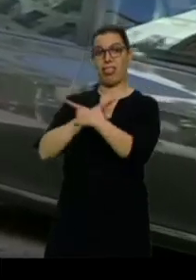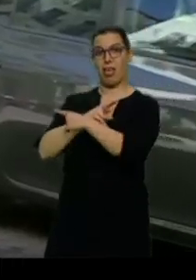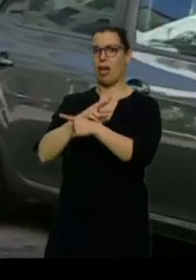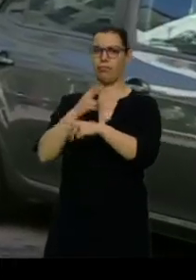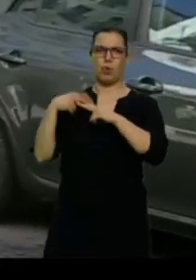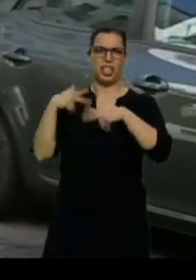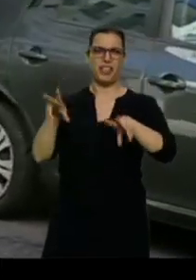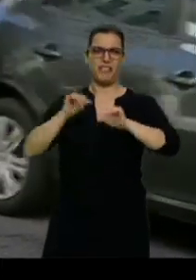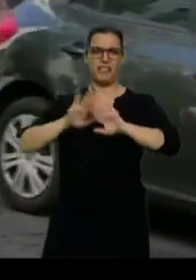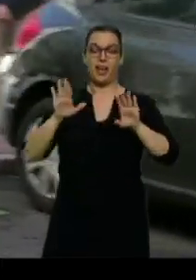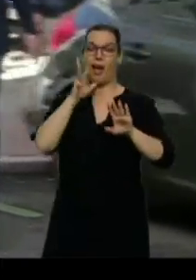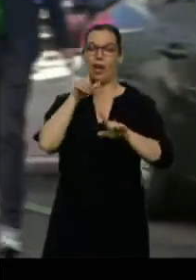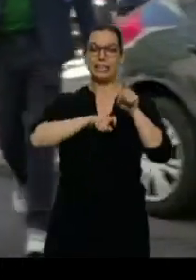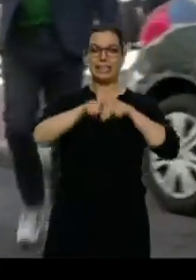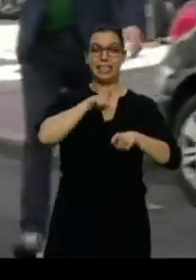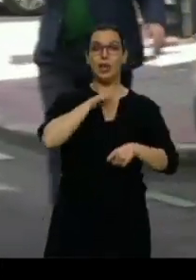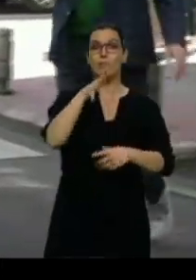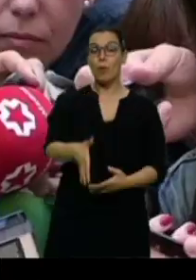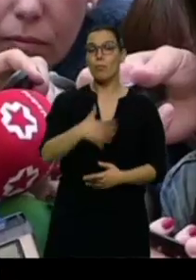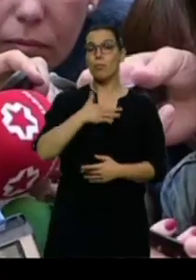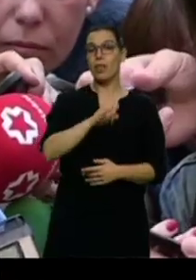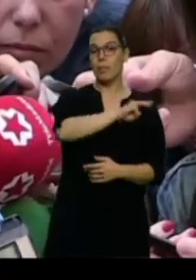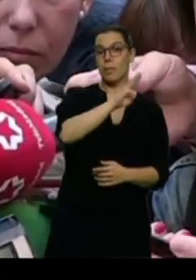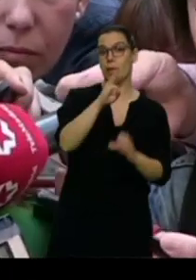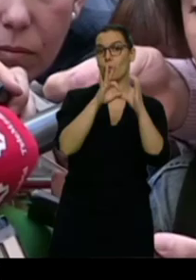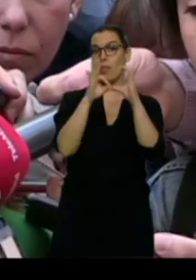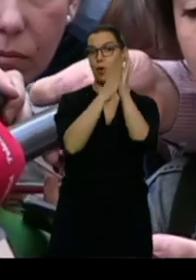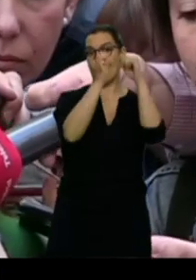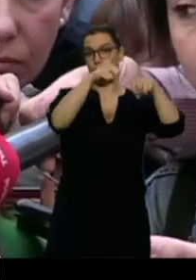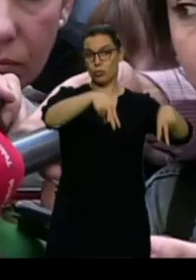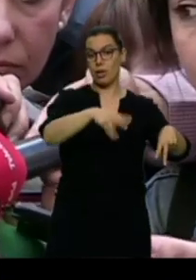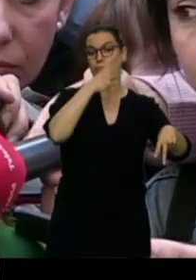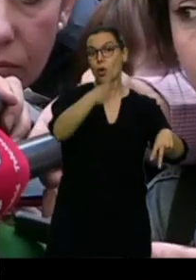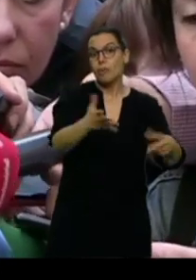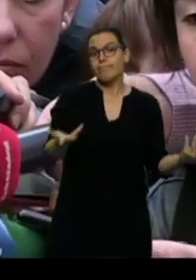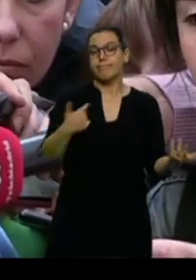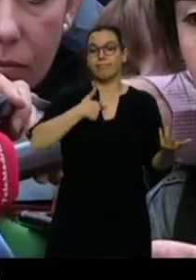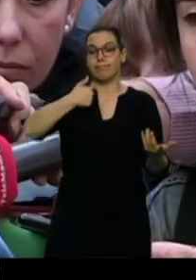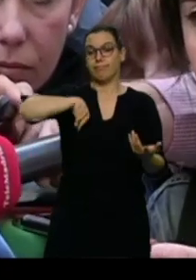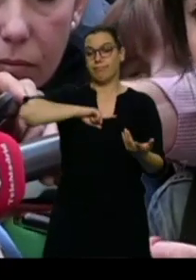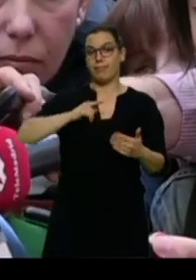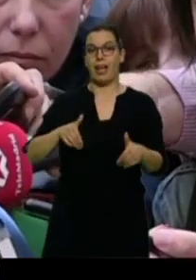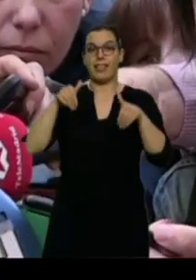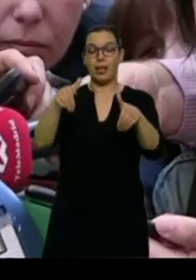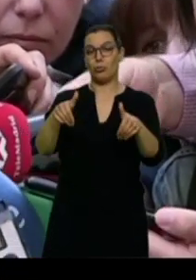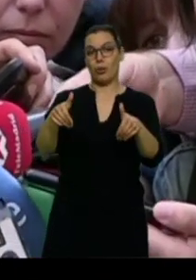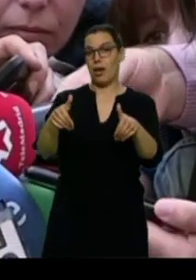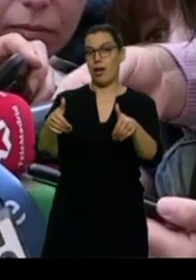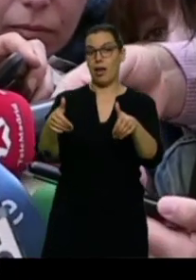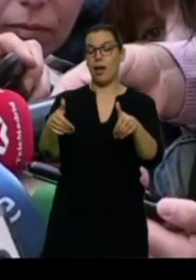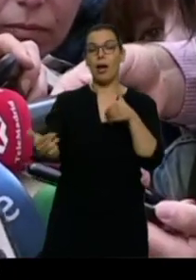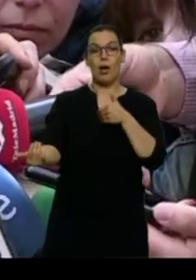retracta en el caso de que PP y Ciudadanos no alcancen un acuerdo amparándose en que la suya es... La candidatura que tiene